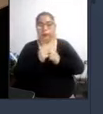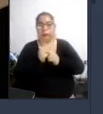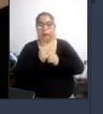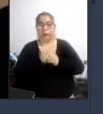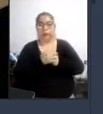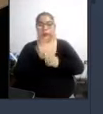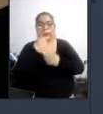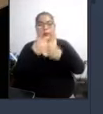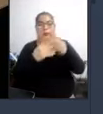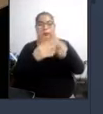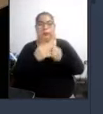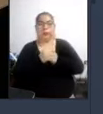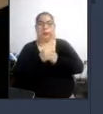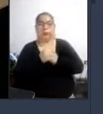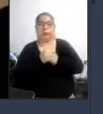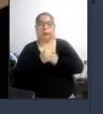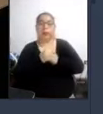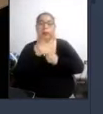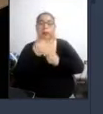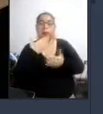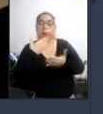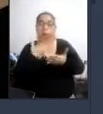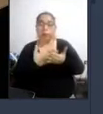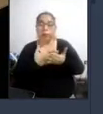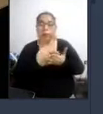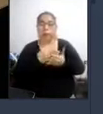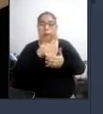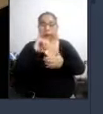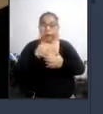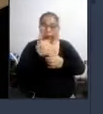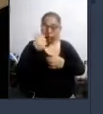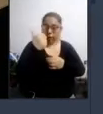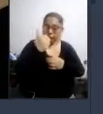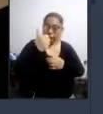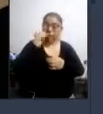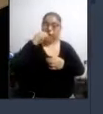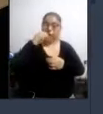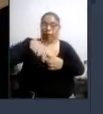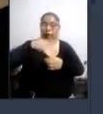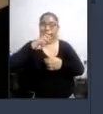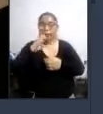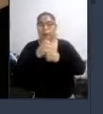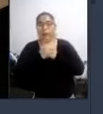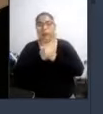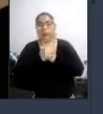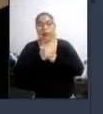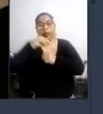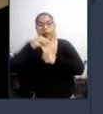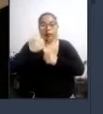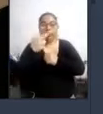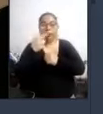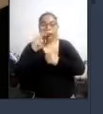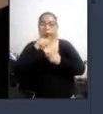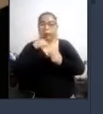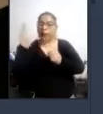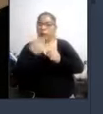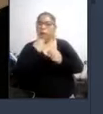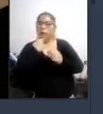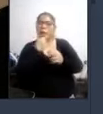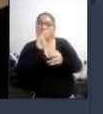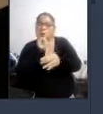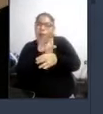al ingeniero Fernando Tarquino Torres a don Jaime Huerta Peralta a la señora Marivero del Mastro al señor